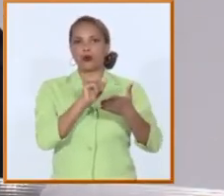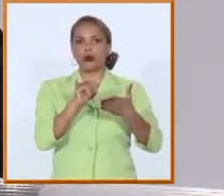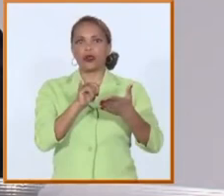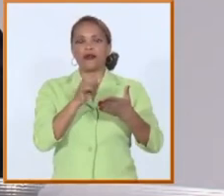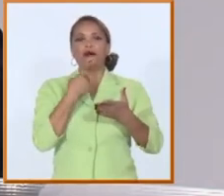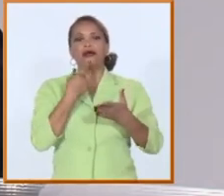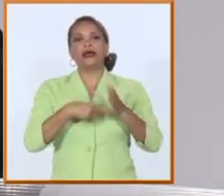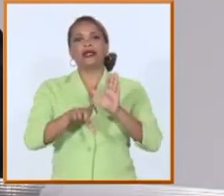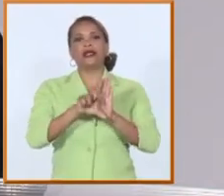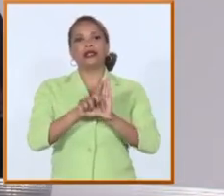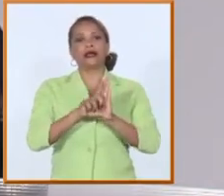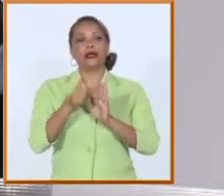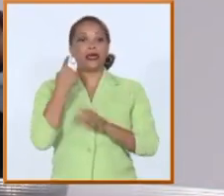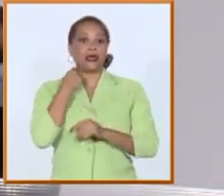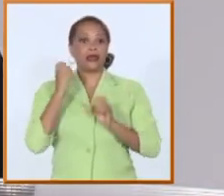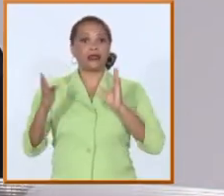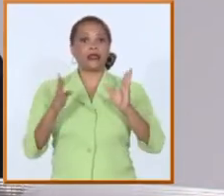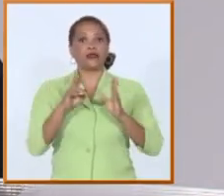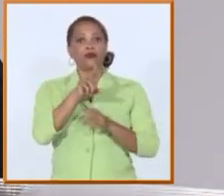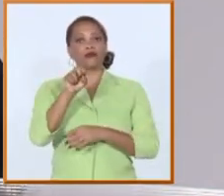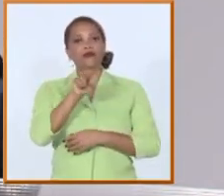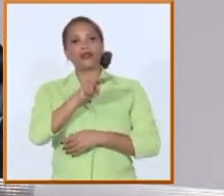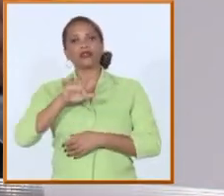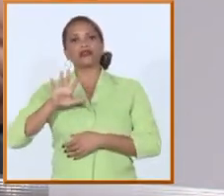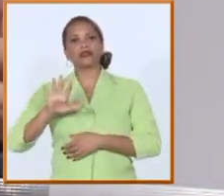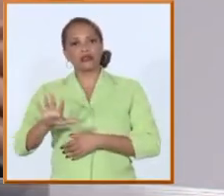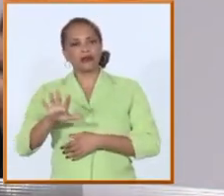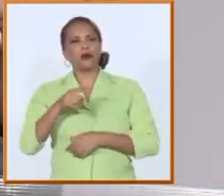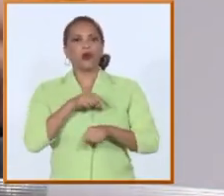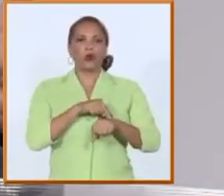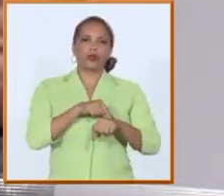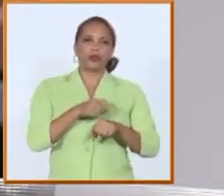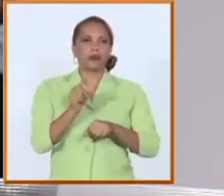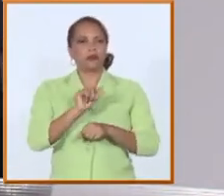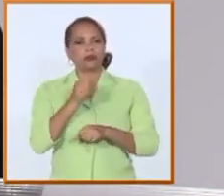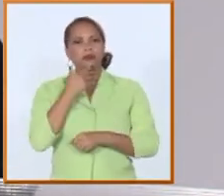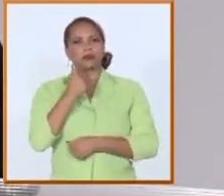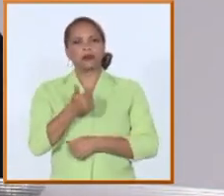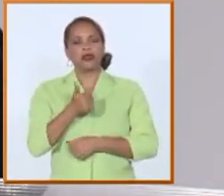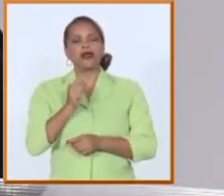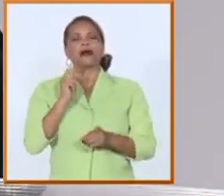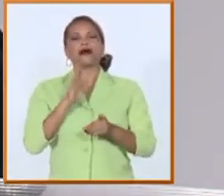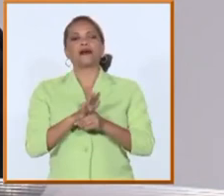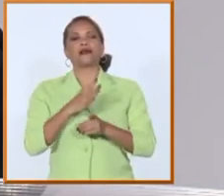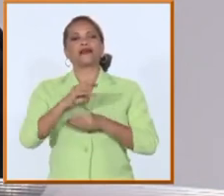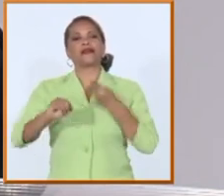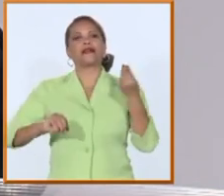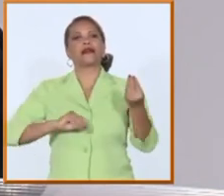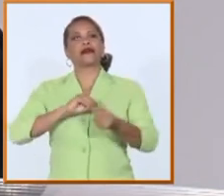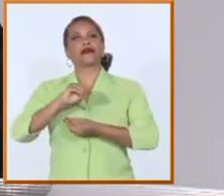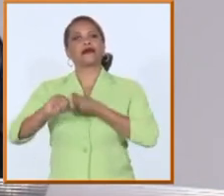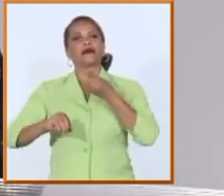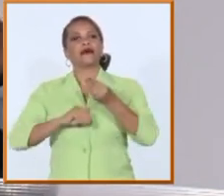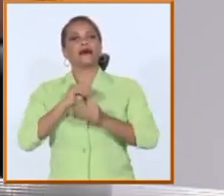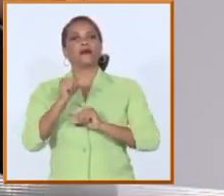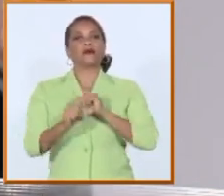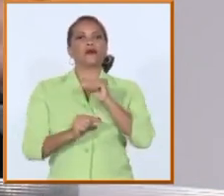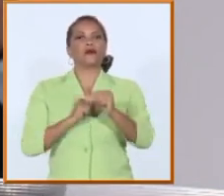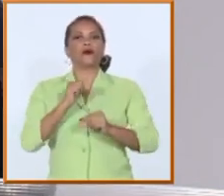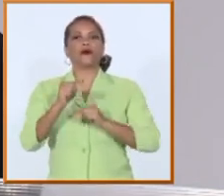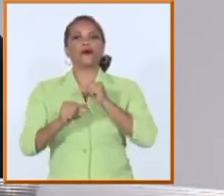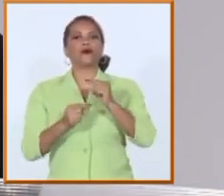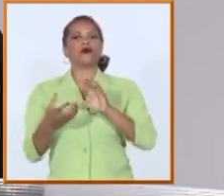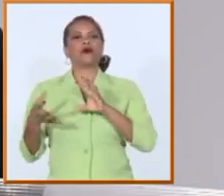ahora para el año 2025 para dar un poquito más de tiempo a partir de que bueno de que cambia de que cambió